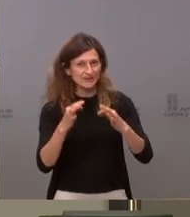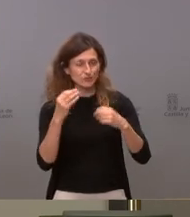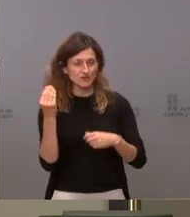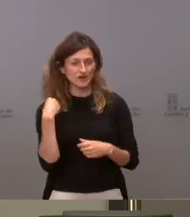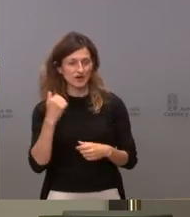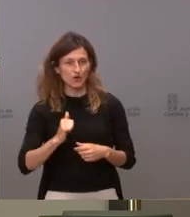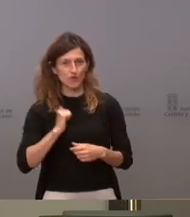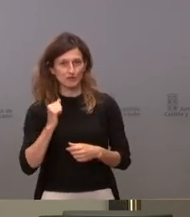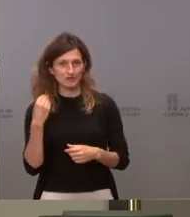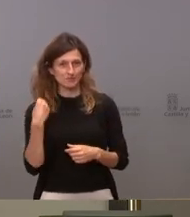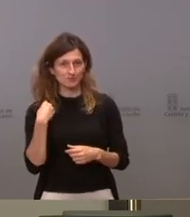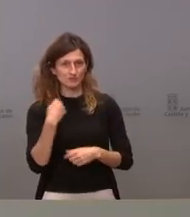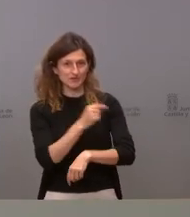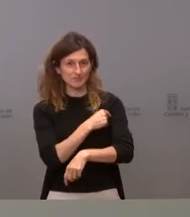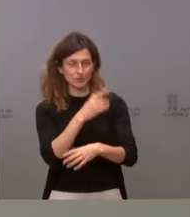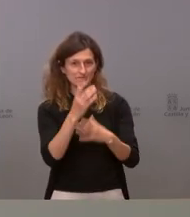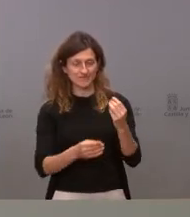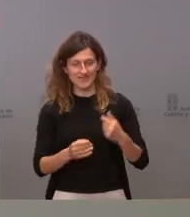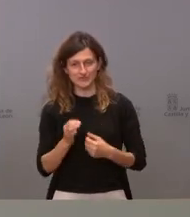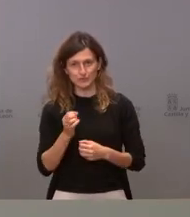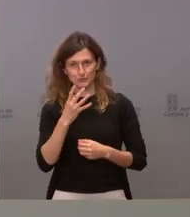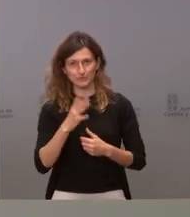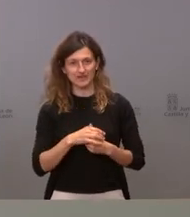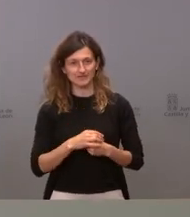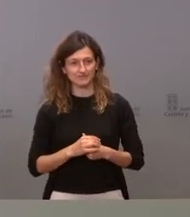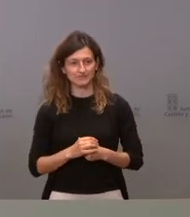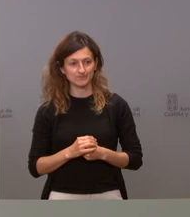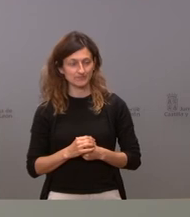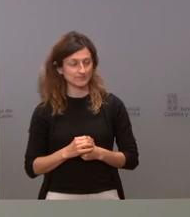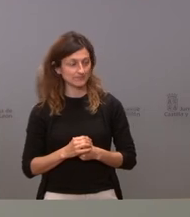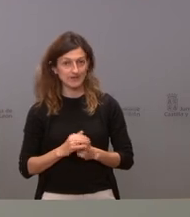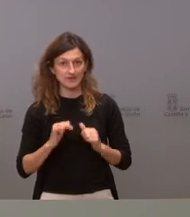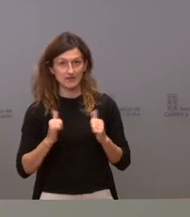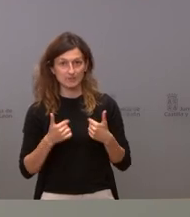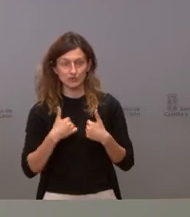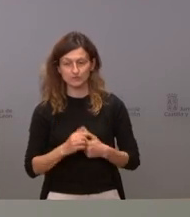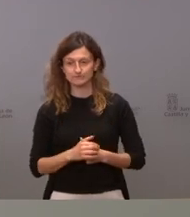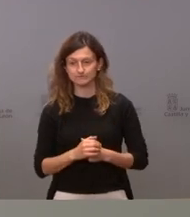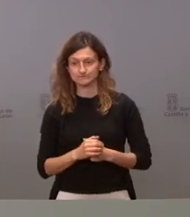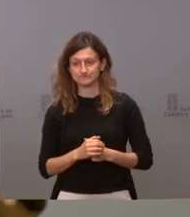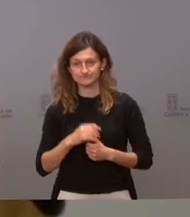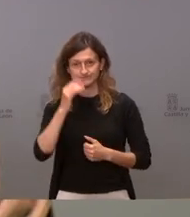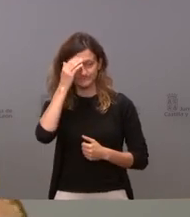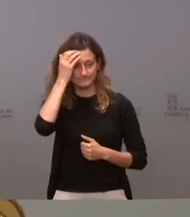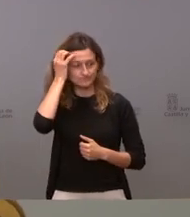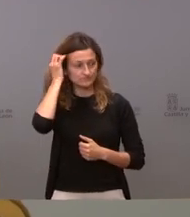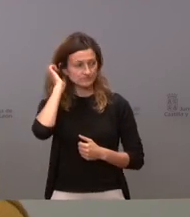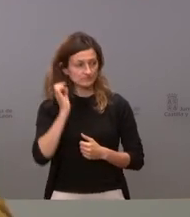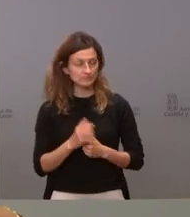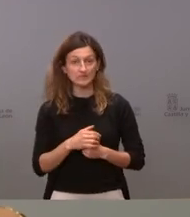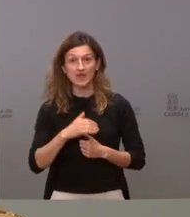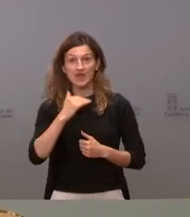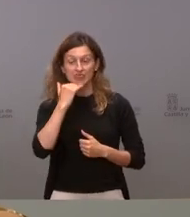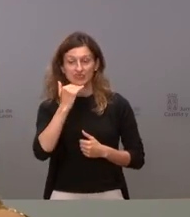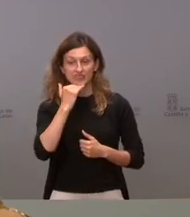oportunidad muy bien bueno pues vamos empiezo empiezo yo empiezo con esto vale entonces Zamora